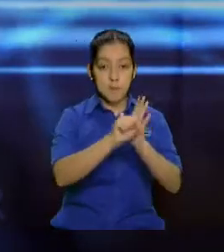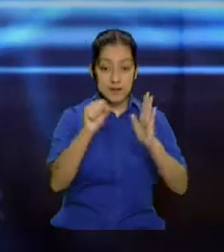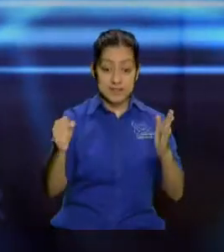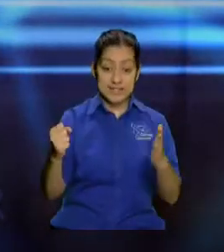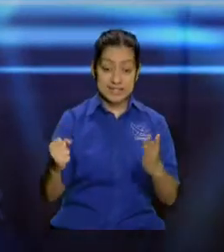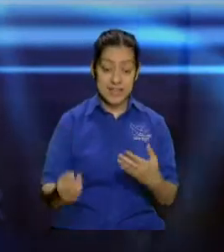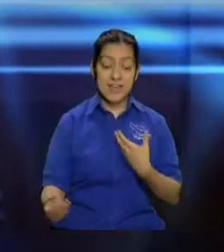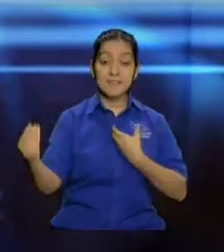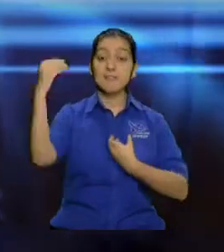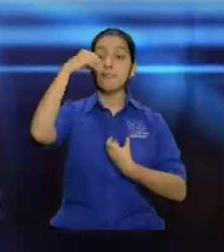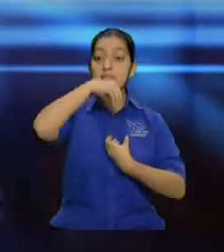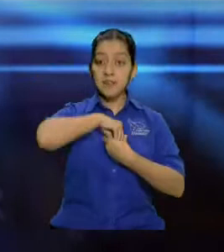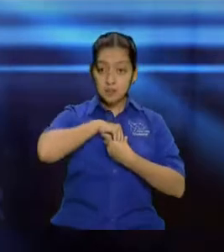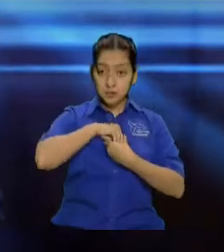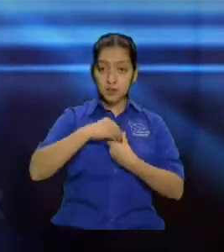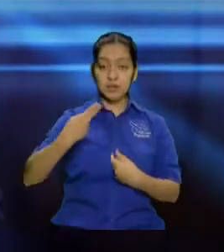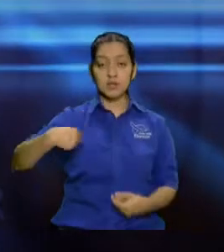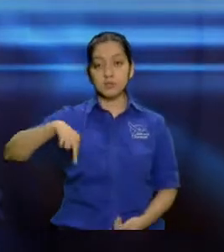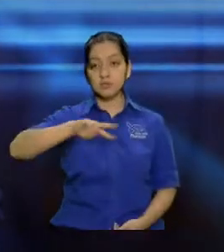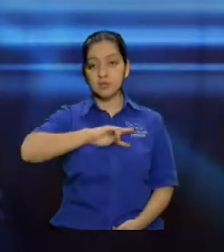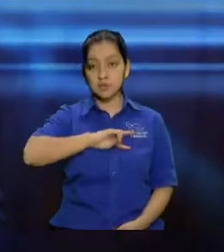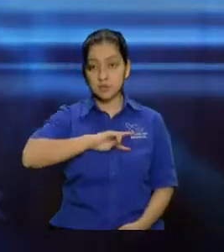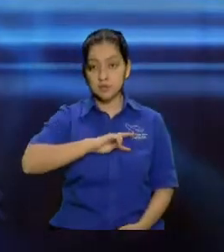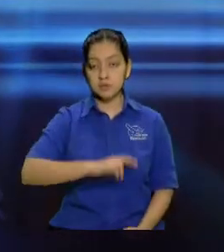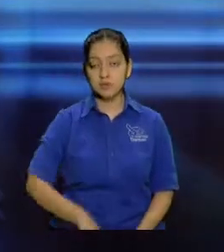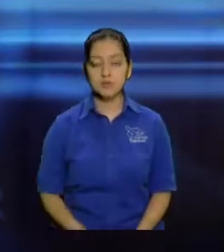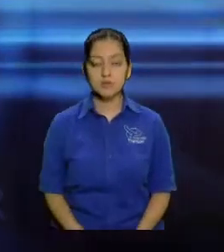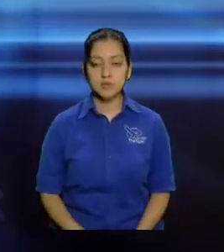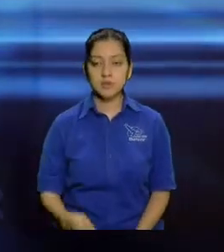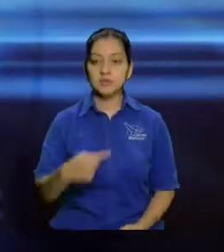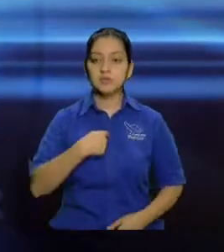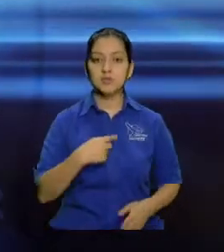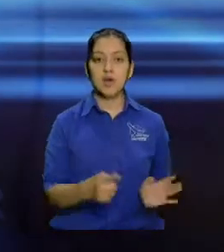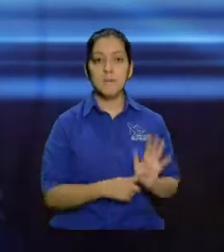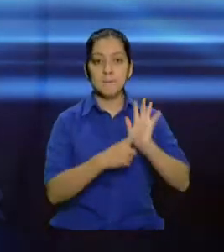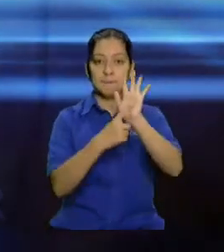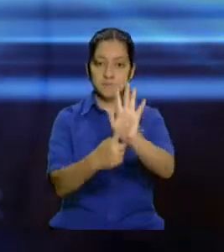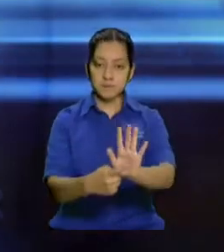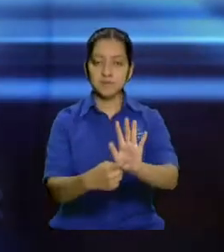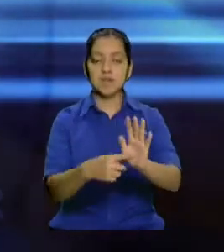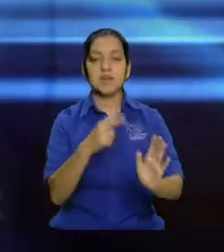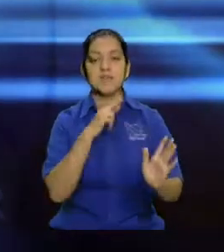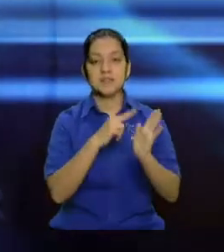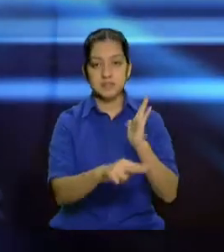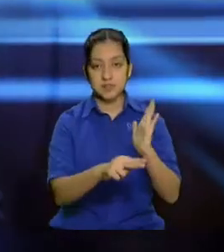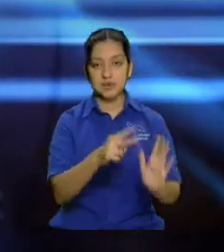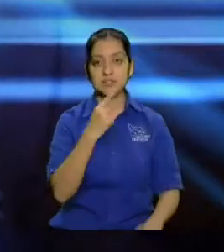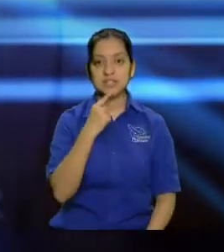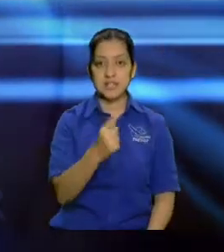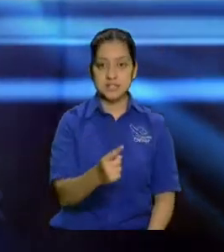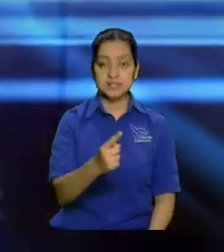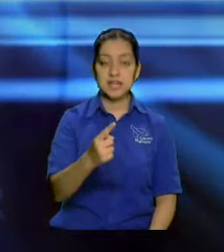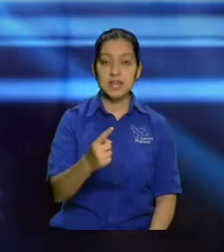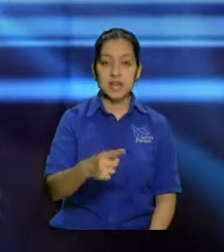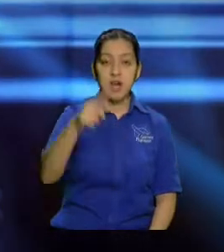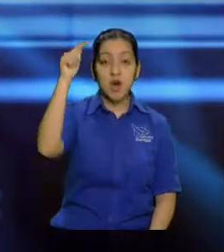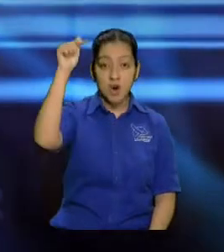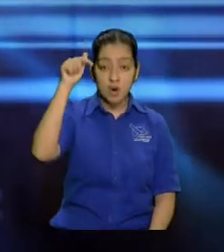en nosotros si yo puse aquí dos versículos 1 Corintios 6-19 dice o ignoráis